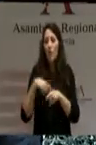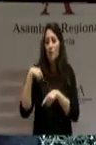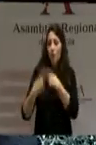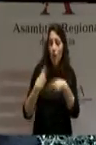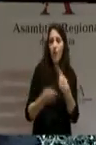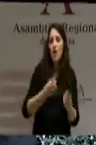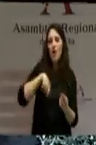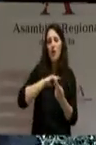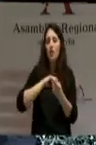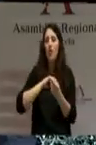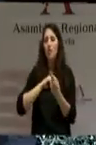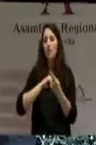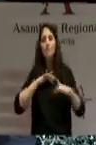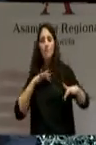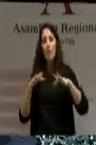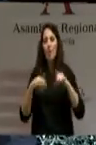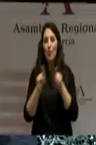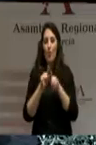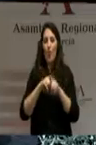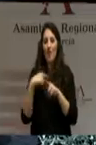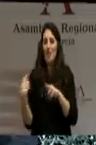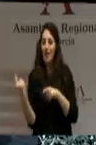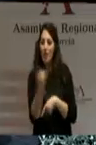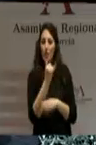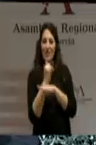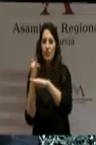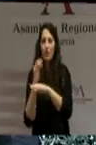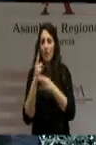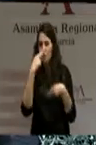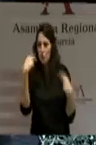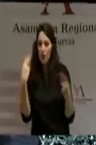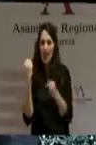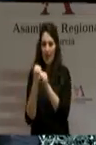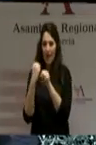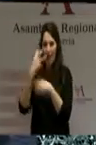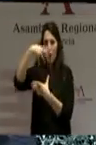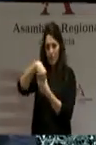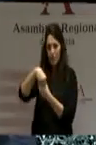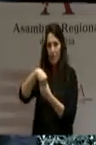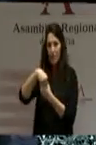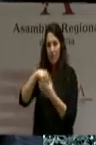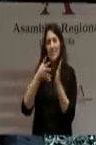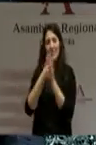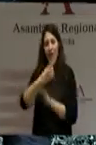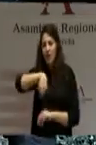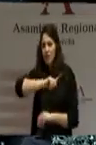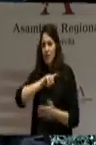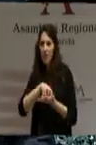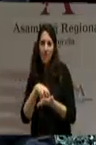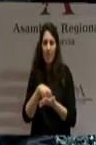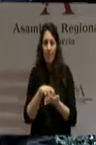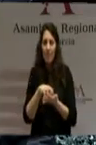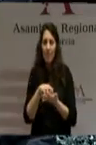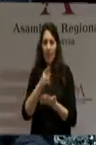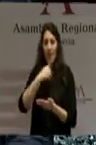personas del Partido Popular que trabajamos en las instituciones públicas. Nadie va a cambiar nuestra determinación de anteponer